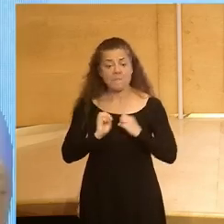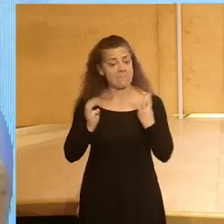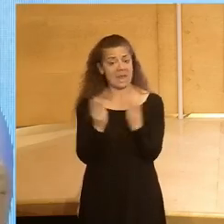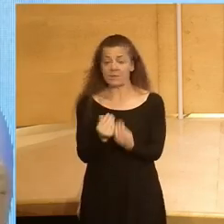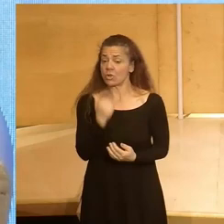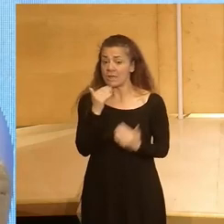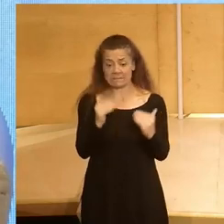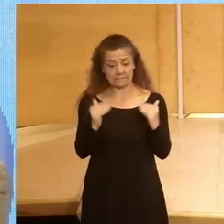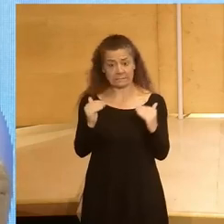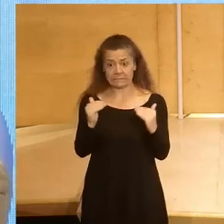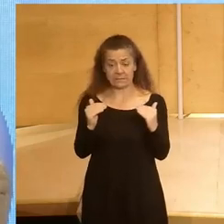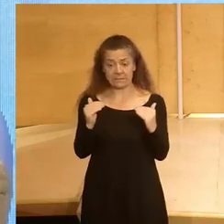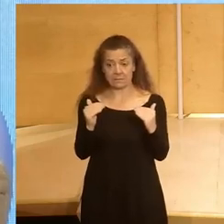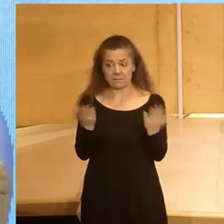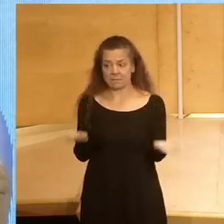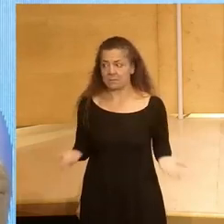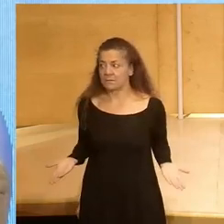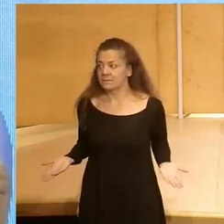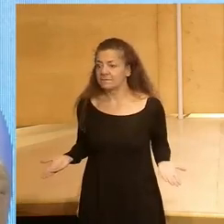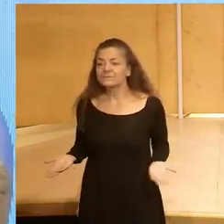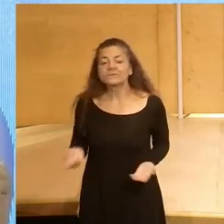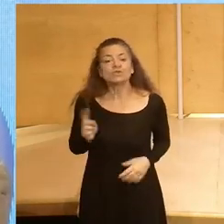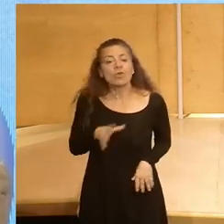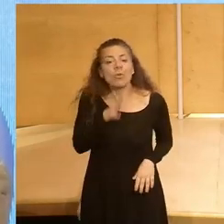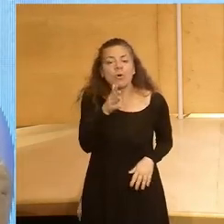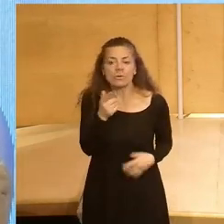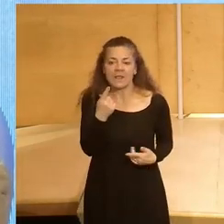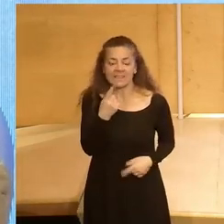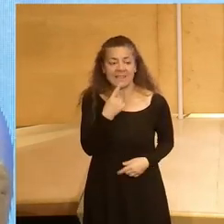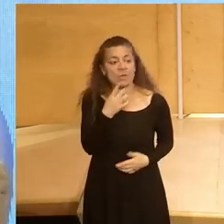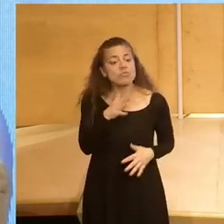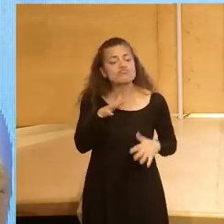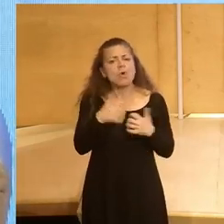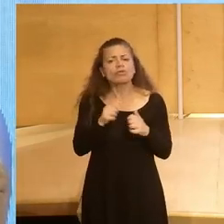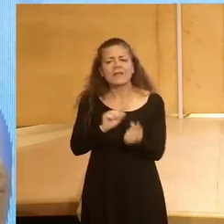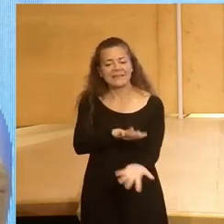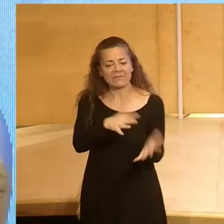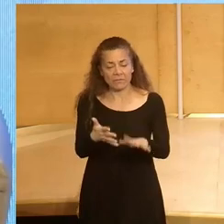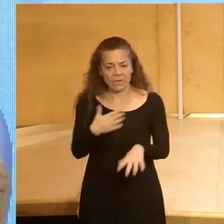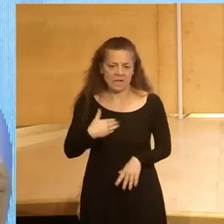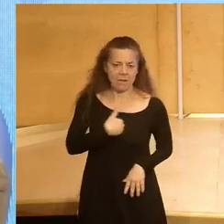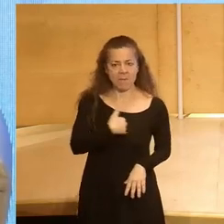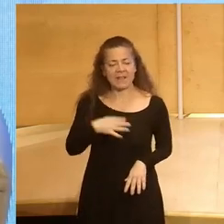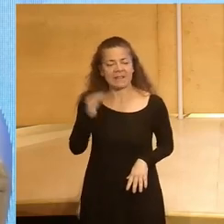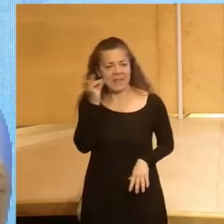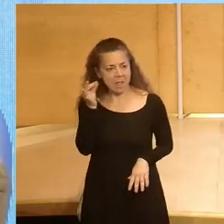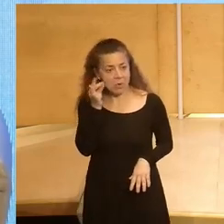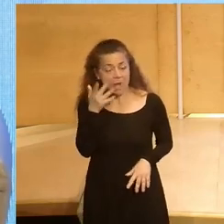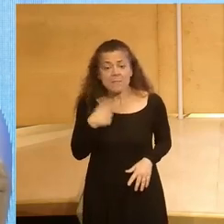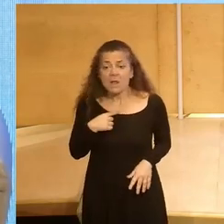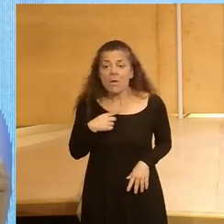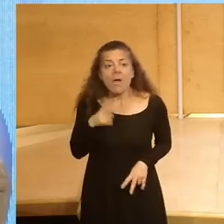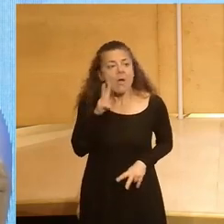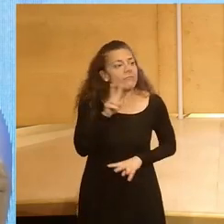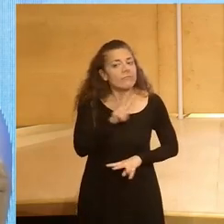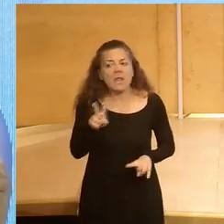equilibrado sólo por hablar de un motor de transformación como es el papel de la mujer pero es que miremos